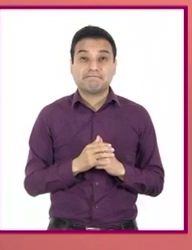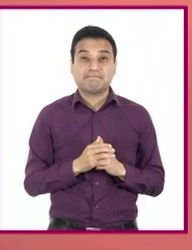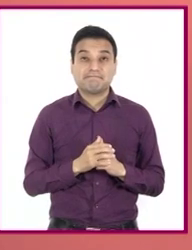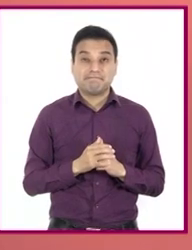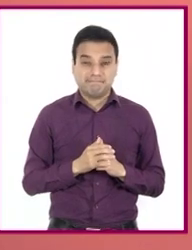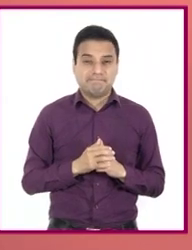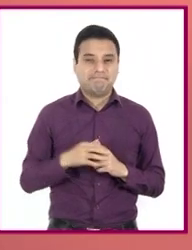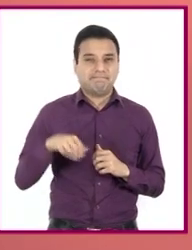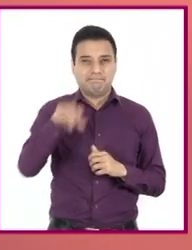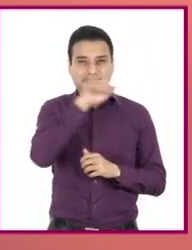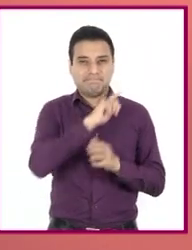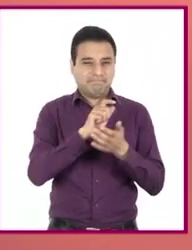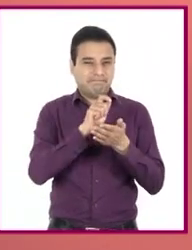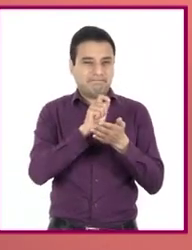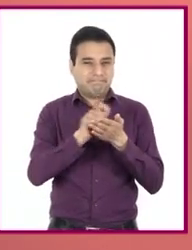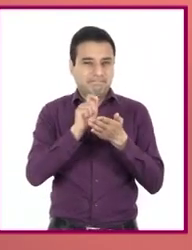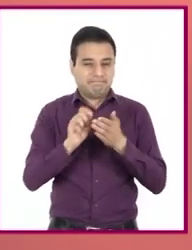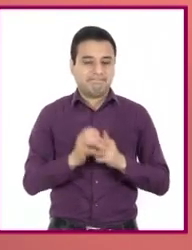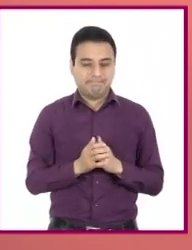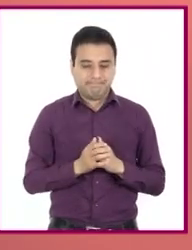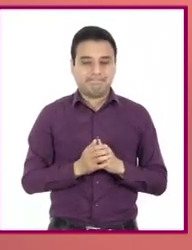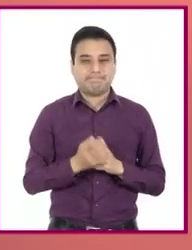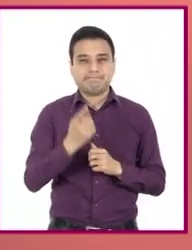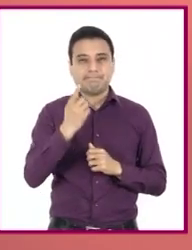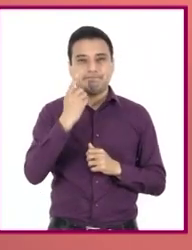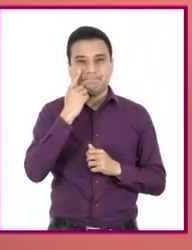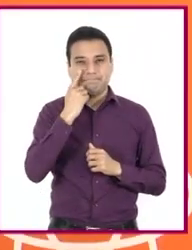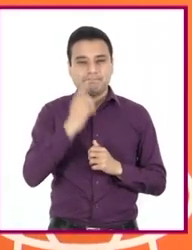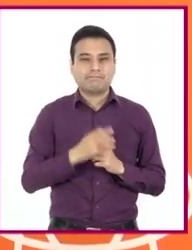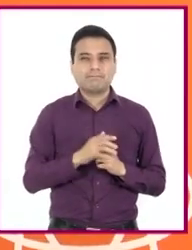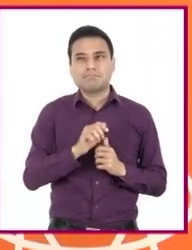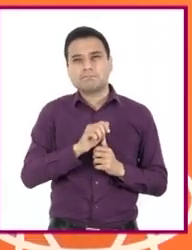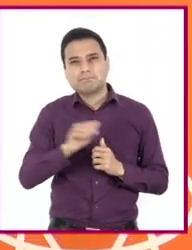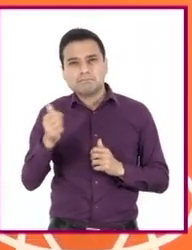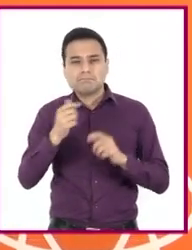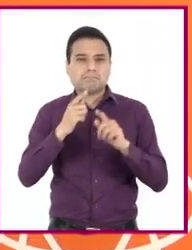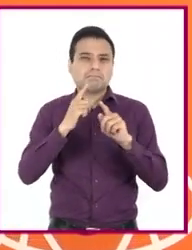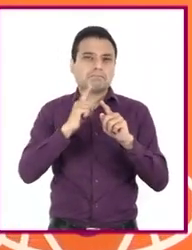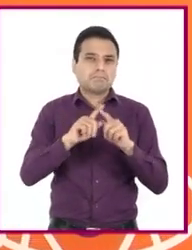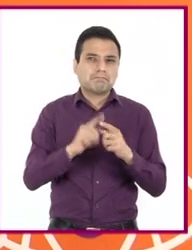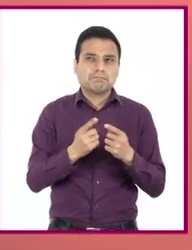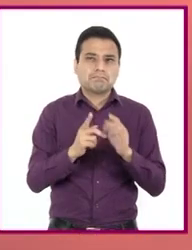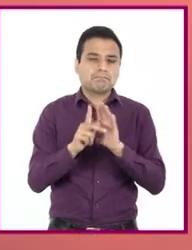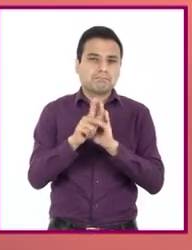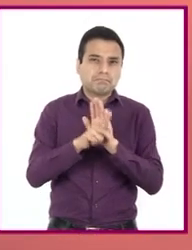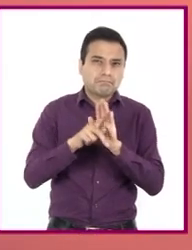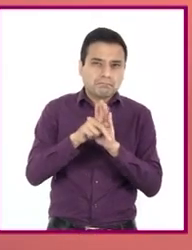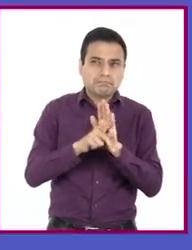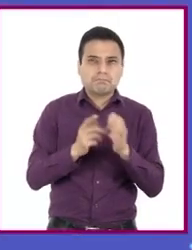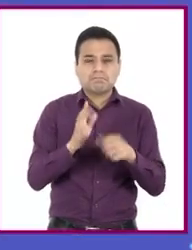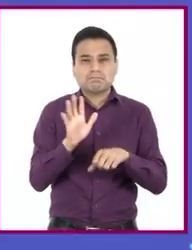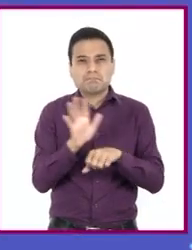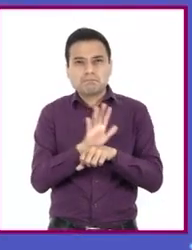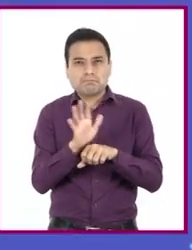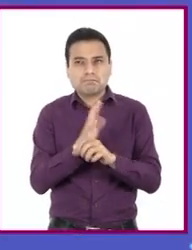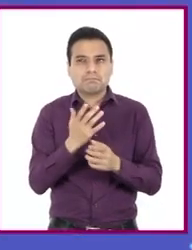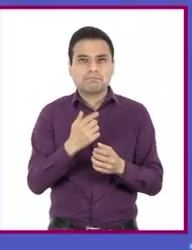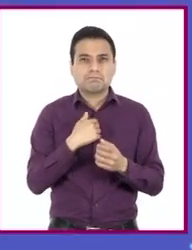apunte, les compartiré cómo citar otros materiales audiovisuales, como las películas o documentales.